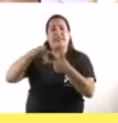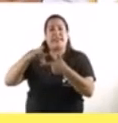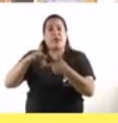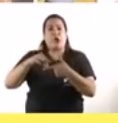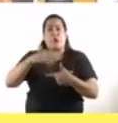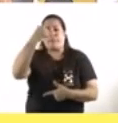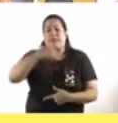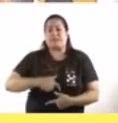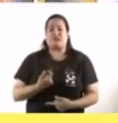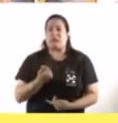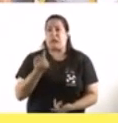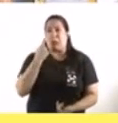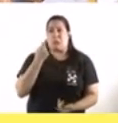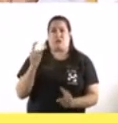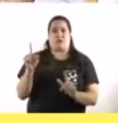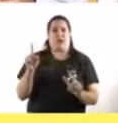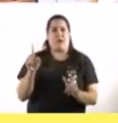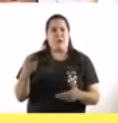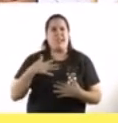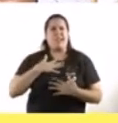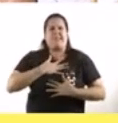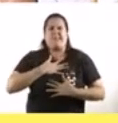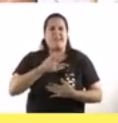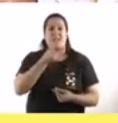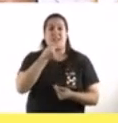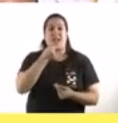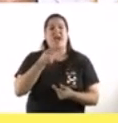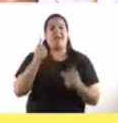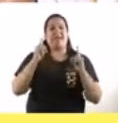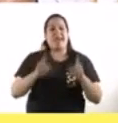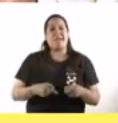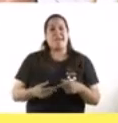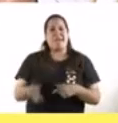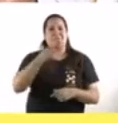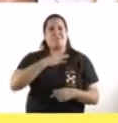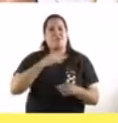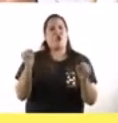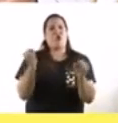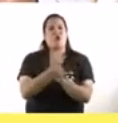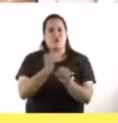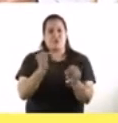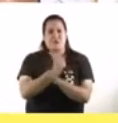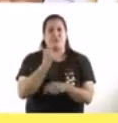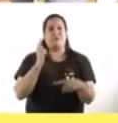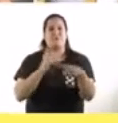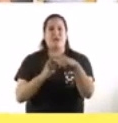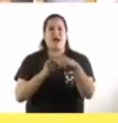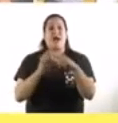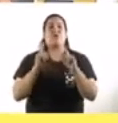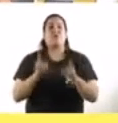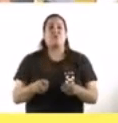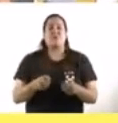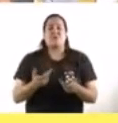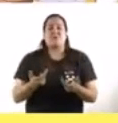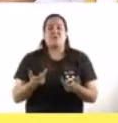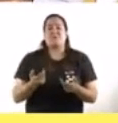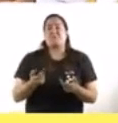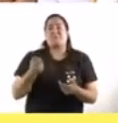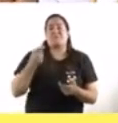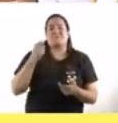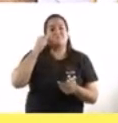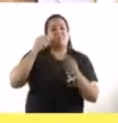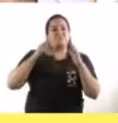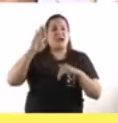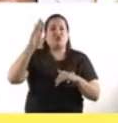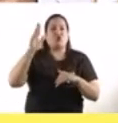un grupo de gente que se enferma en general de edad media aún no ha aumentado significativamente la enfermedad en los mayores de edad